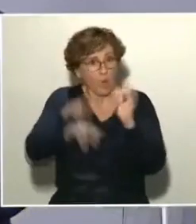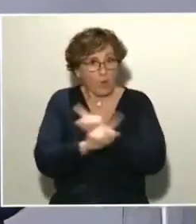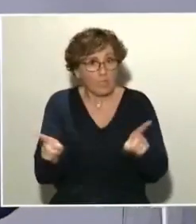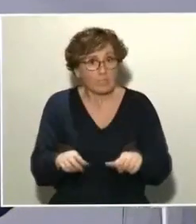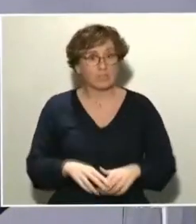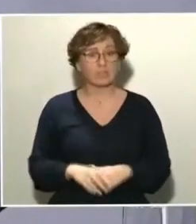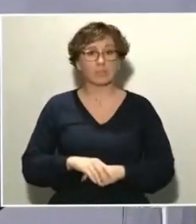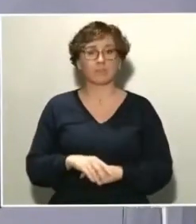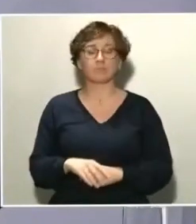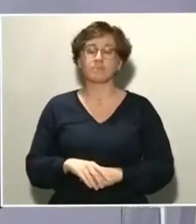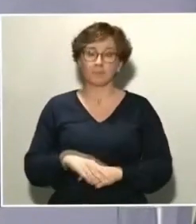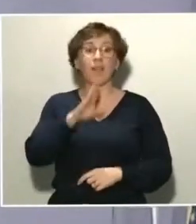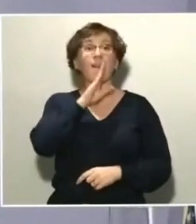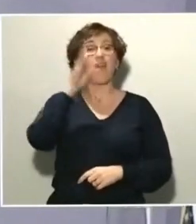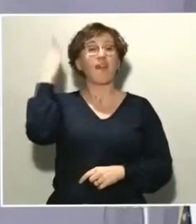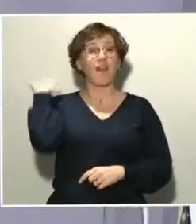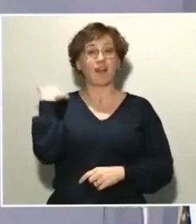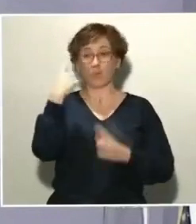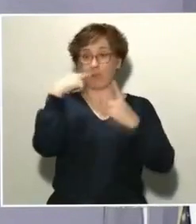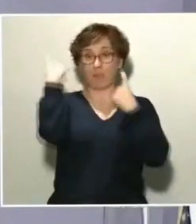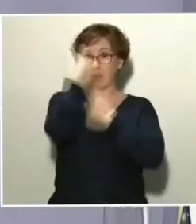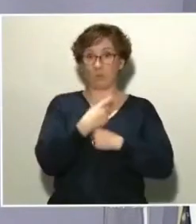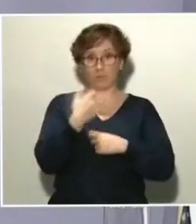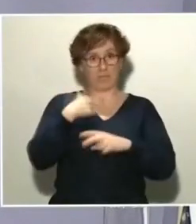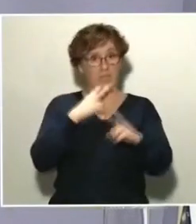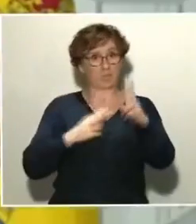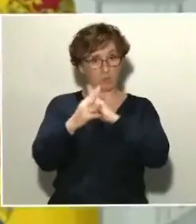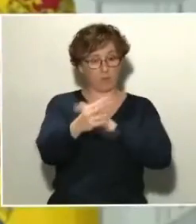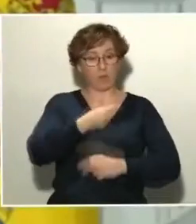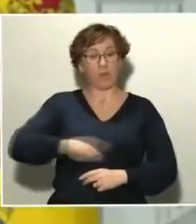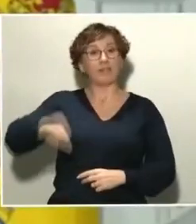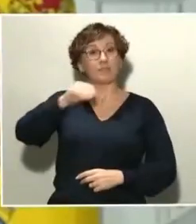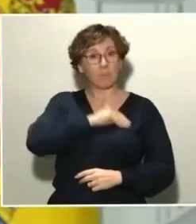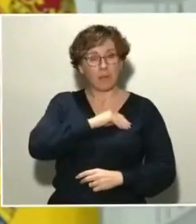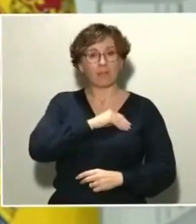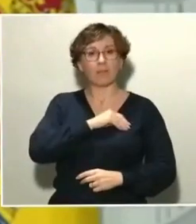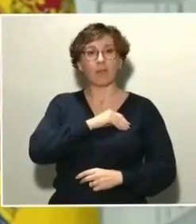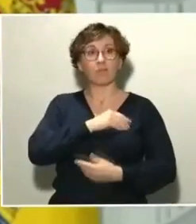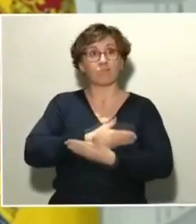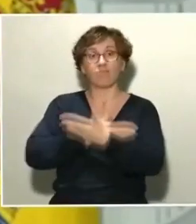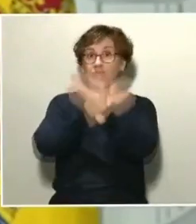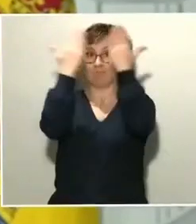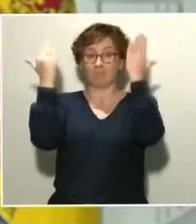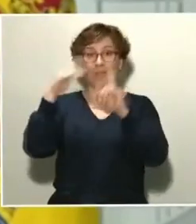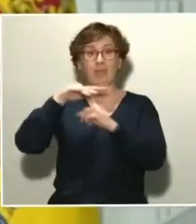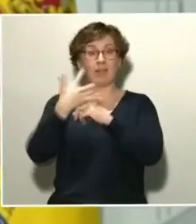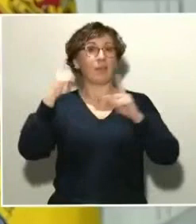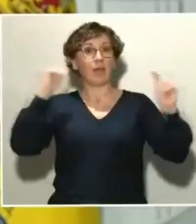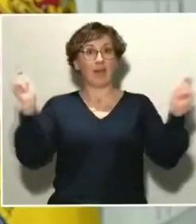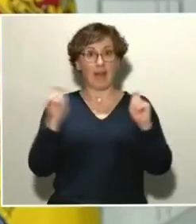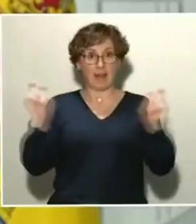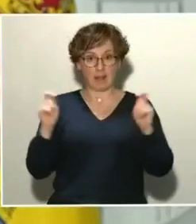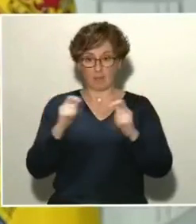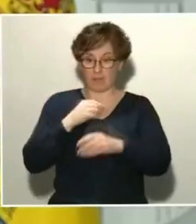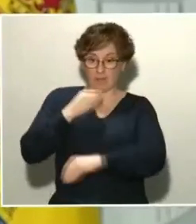respuesta a una pregunta que me han formulado previamente, España es de los países que ha tomado en el marco del decreto de alarma que adoptó el Gobierno el